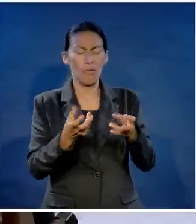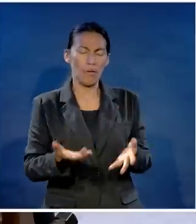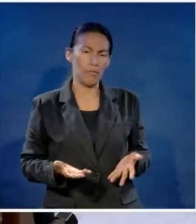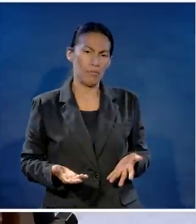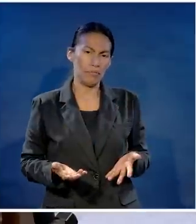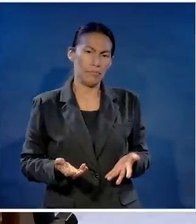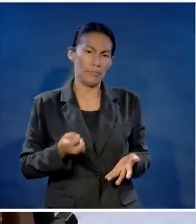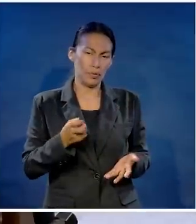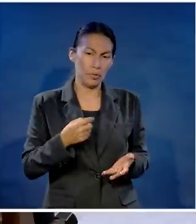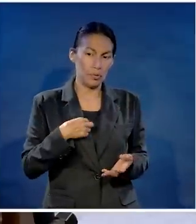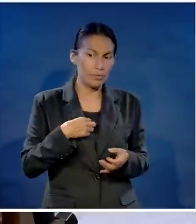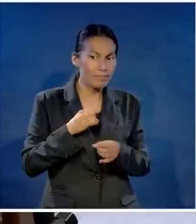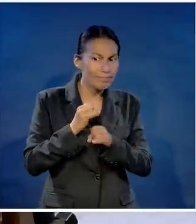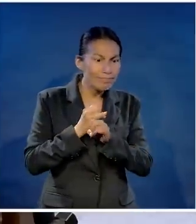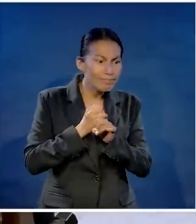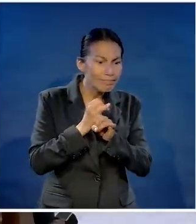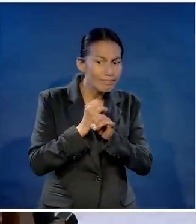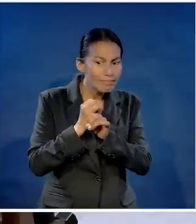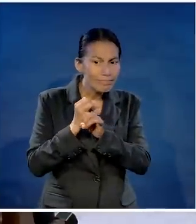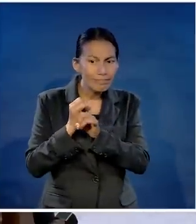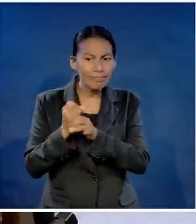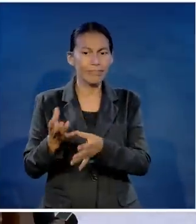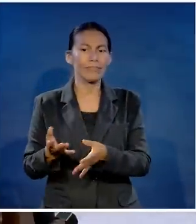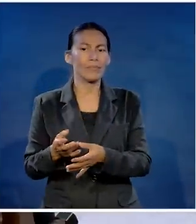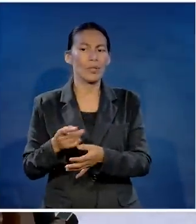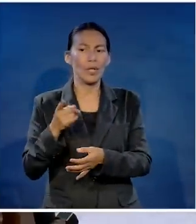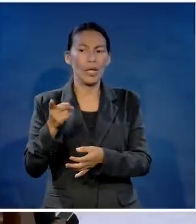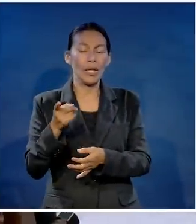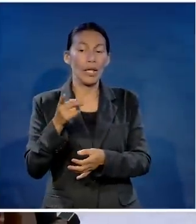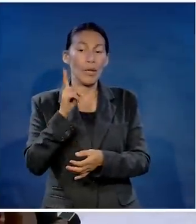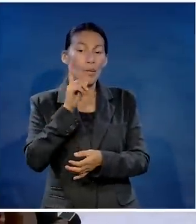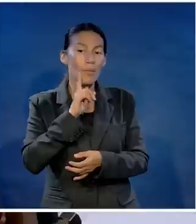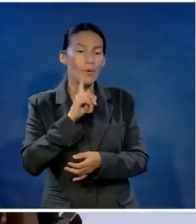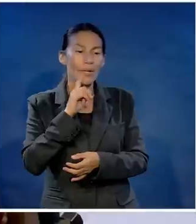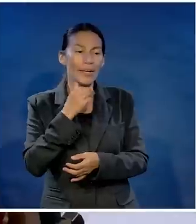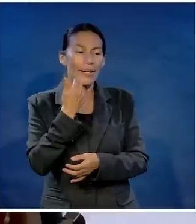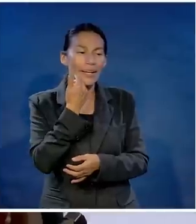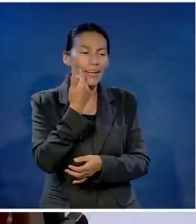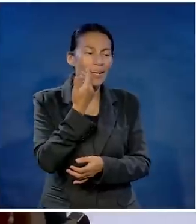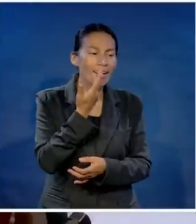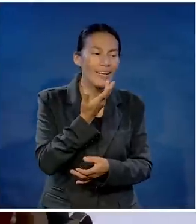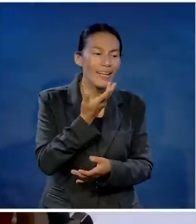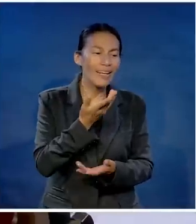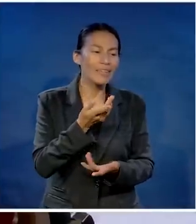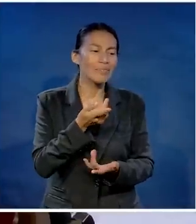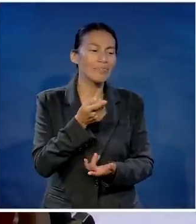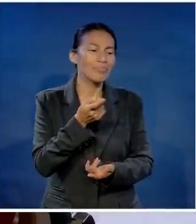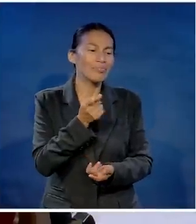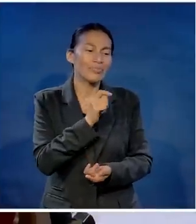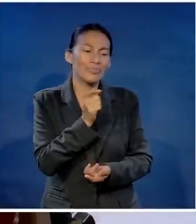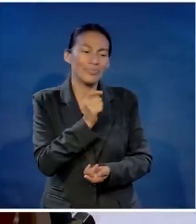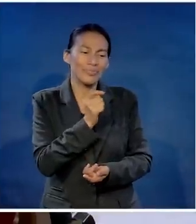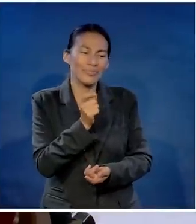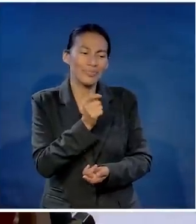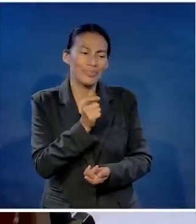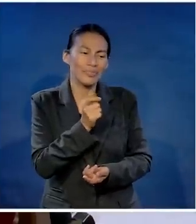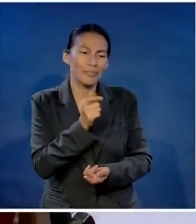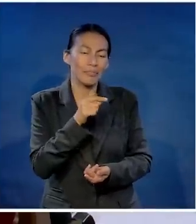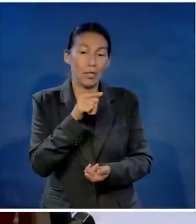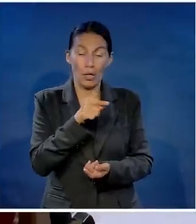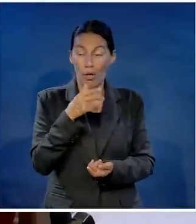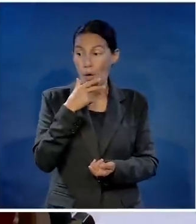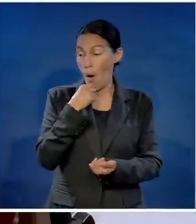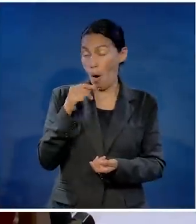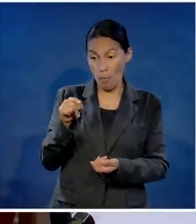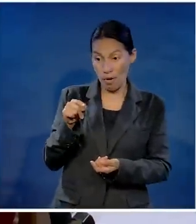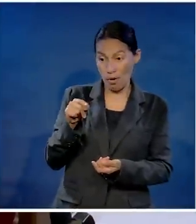Investigando o no, ya saben, sin ser chismoso, pero para saber, como que la vecina quería un romance con él, pero él se negó. ¿Ya ve? De